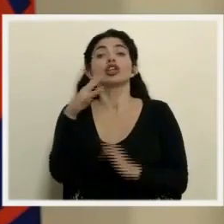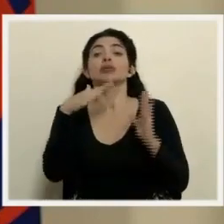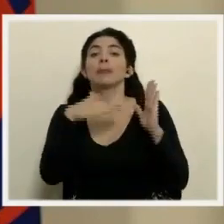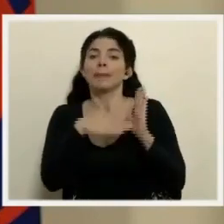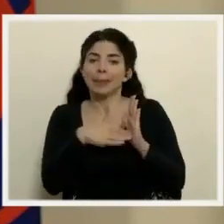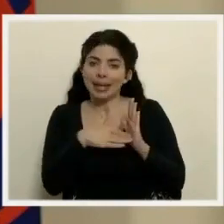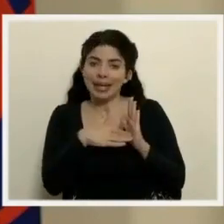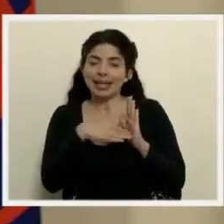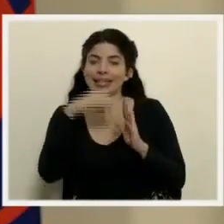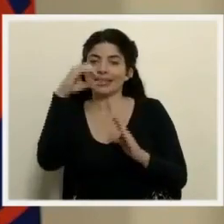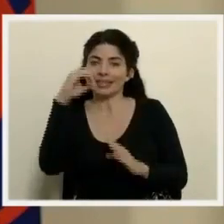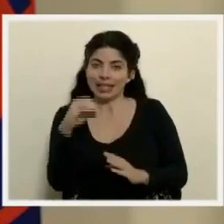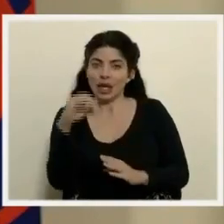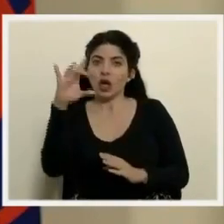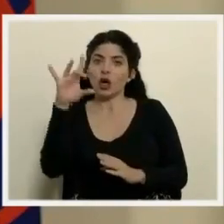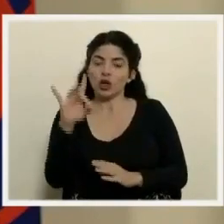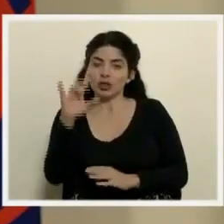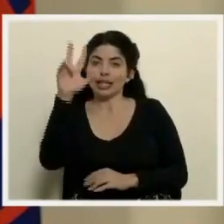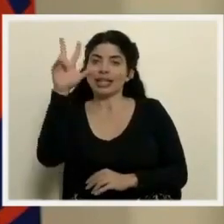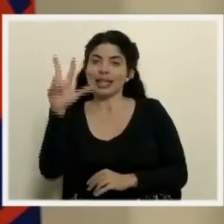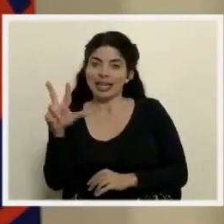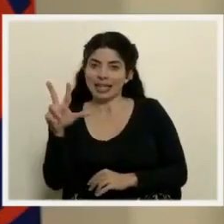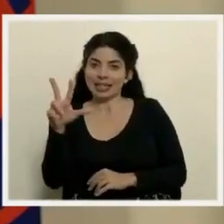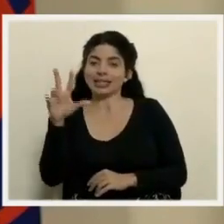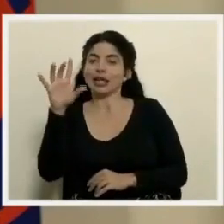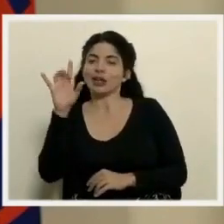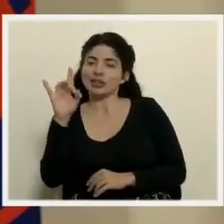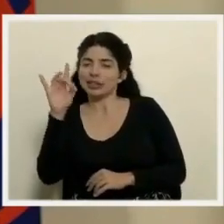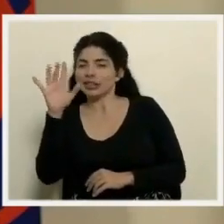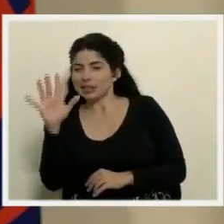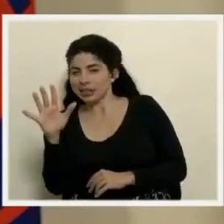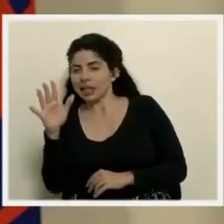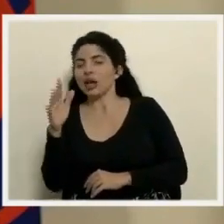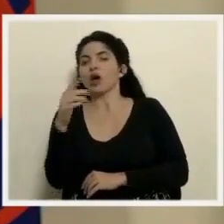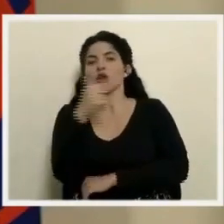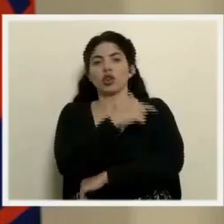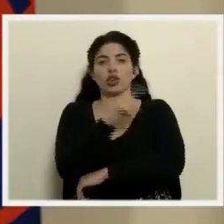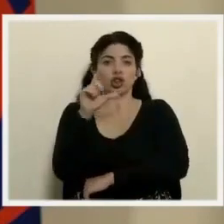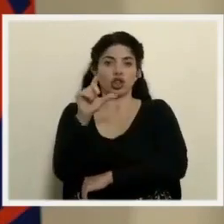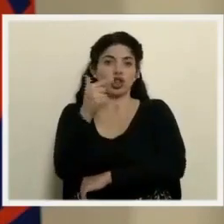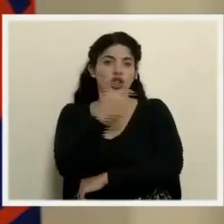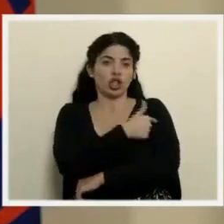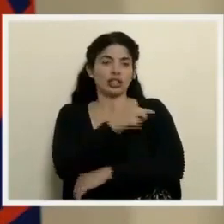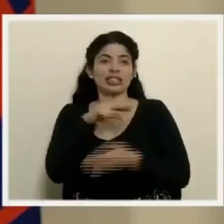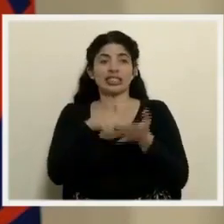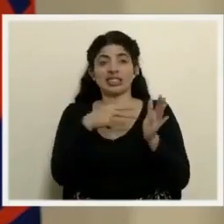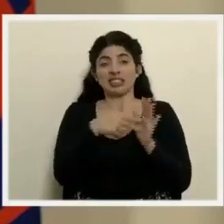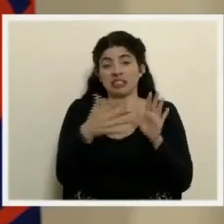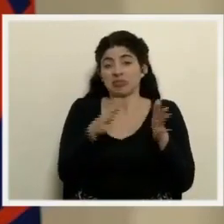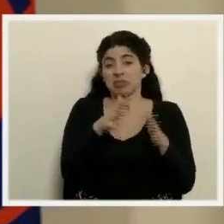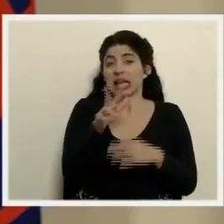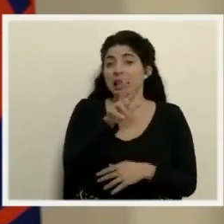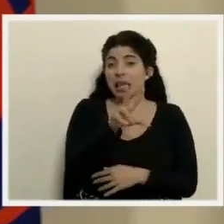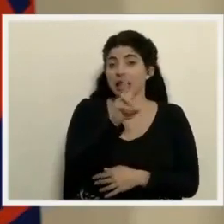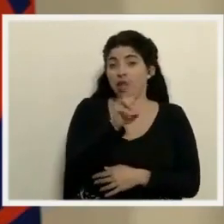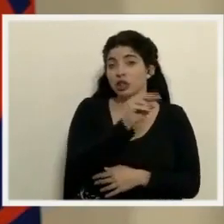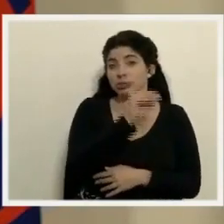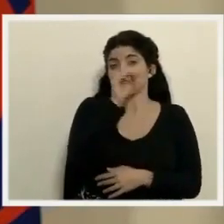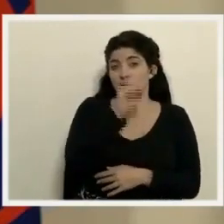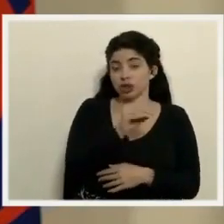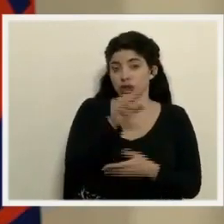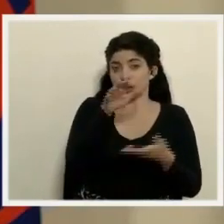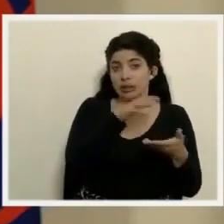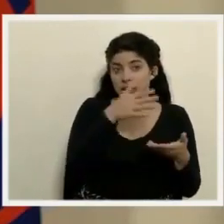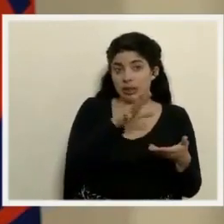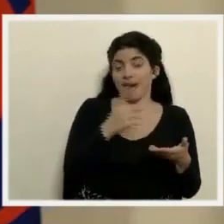.083.85 dosis. Esto equivale a un 32% aproximadamente y nos